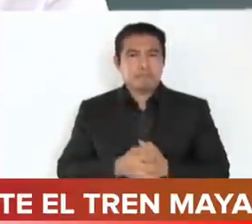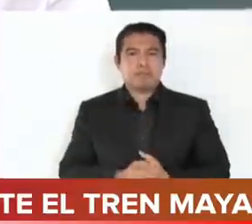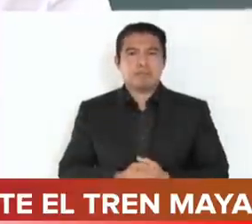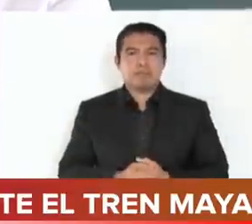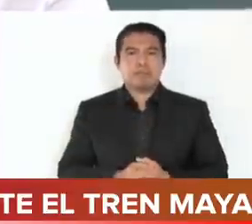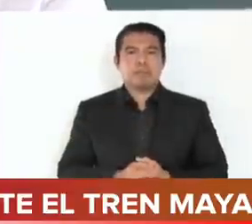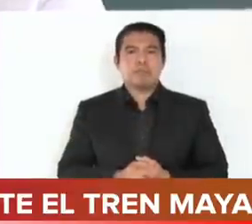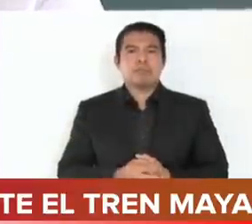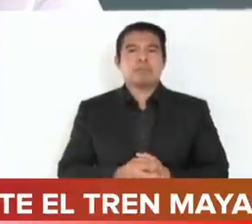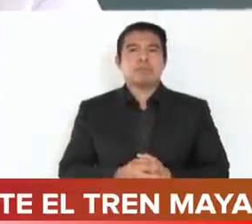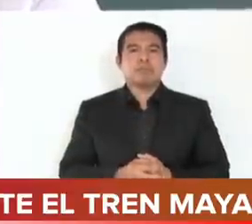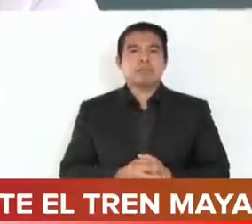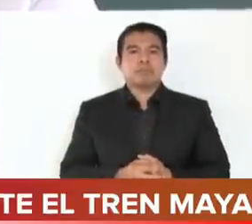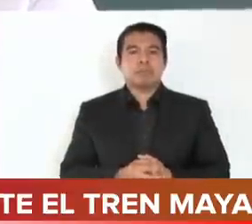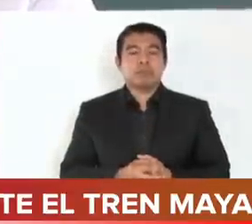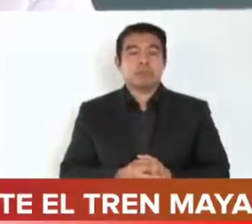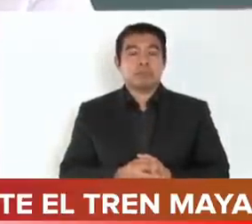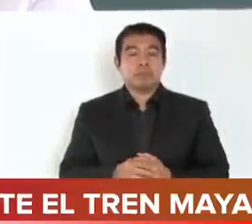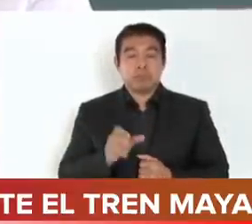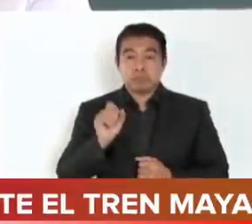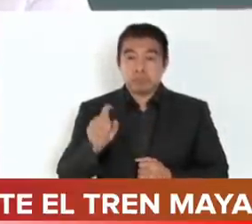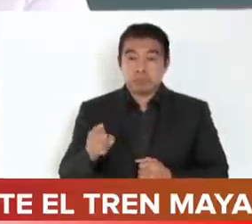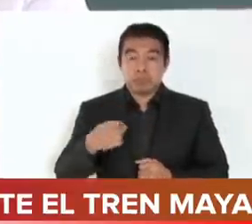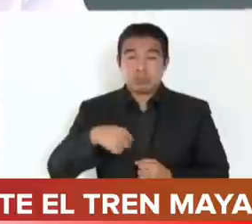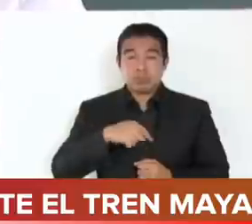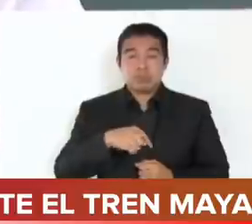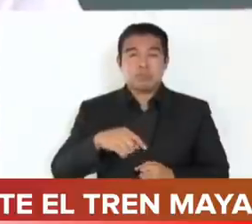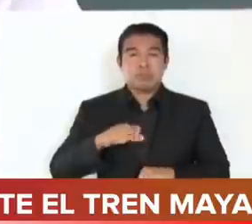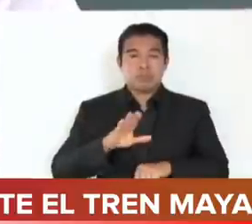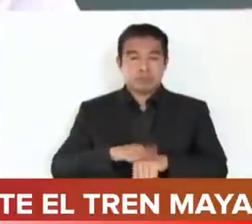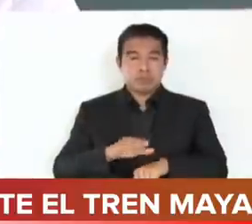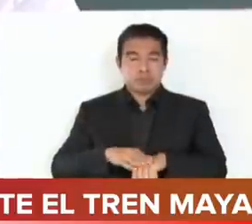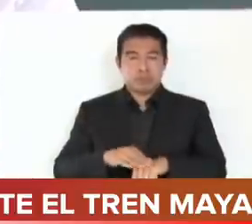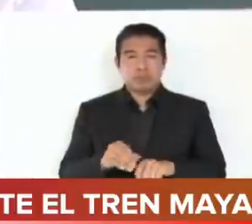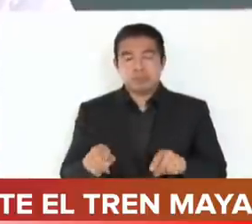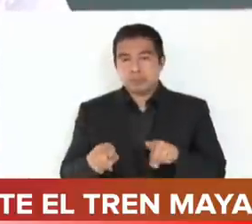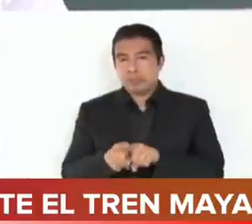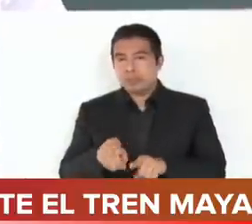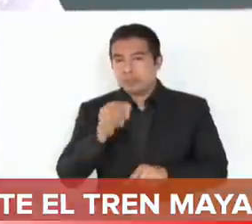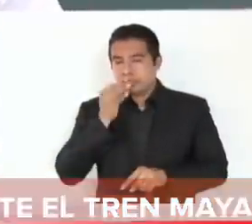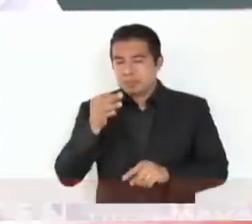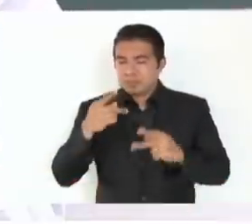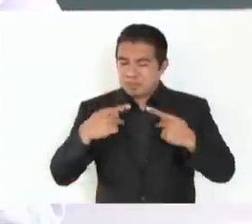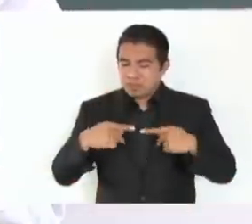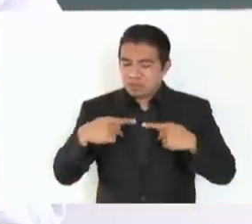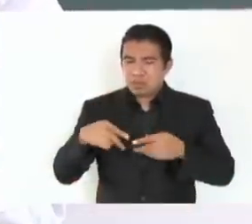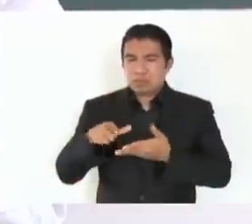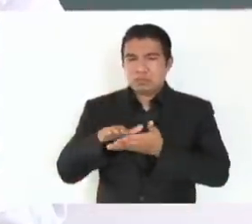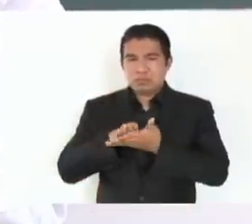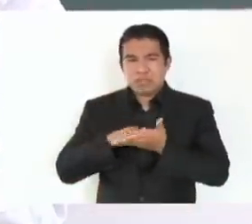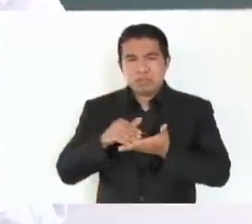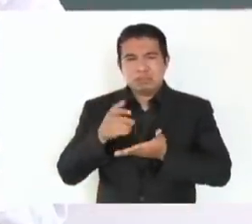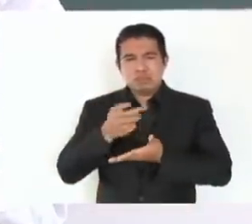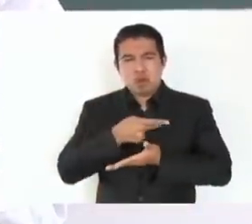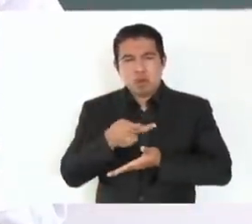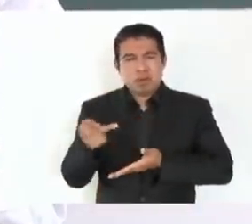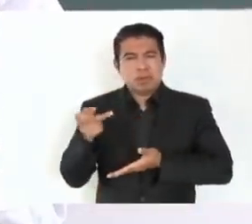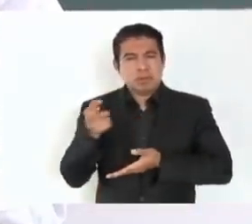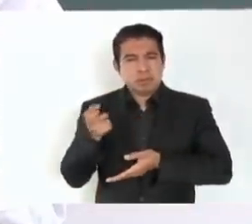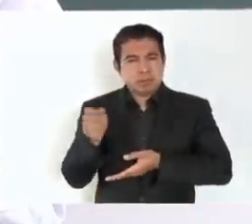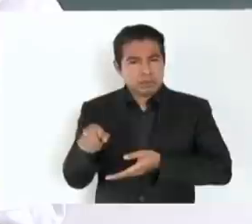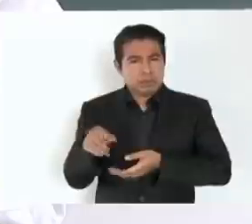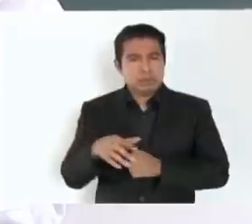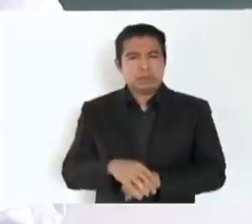Tenemos que seguir atendiendo a la gente humilde, a la gente pobre. Me